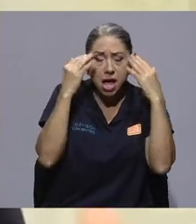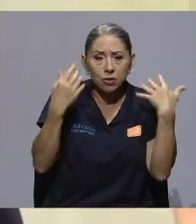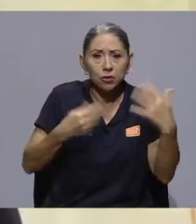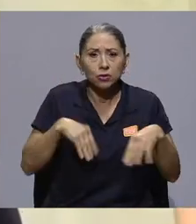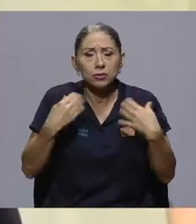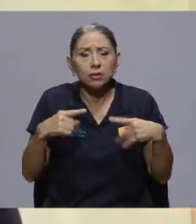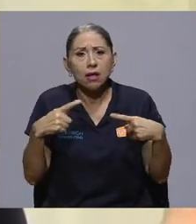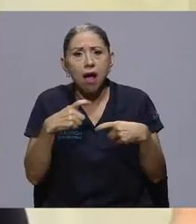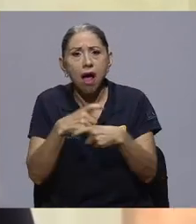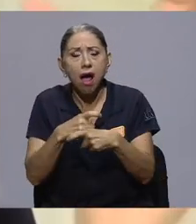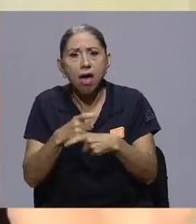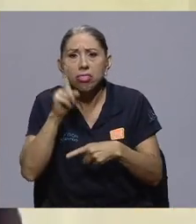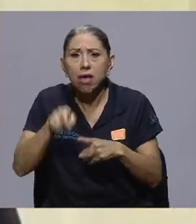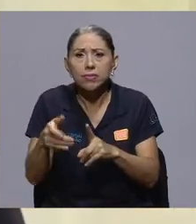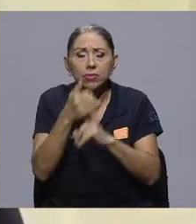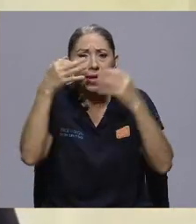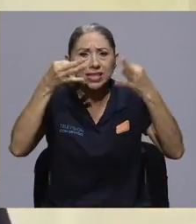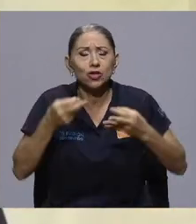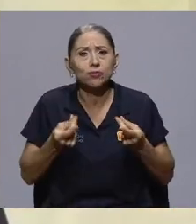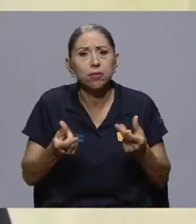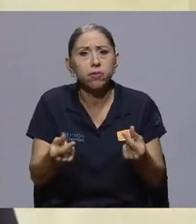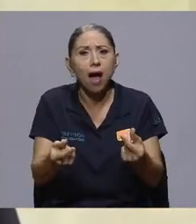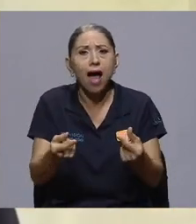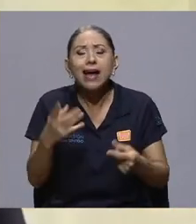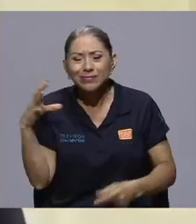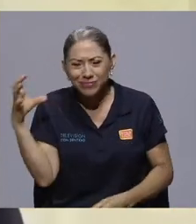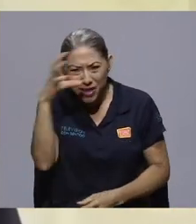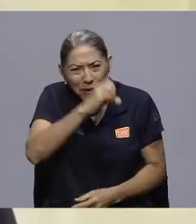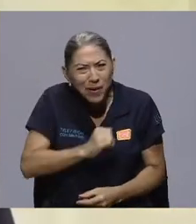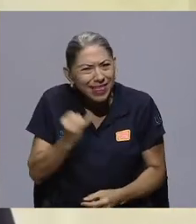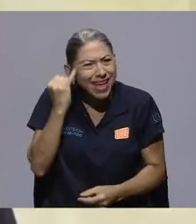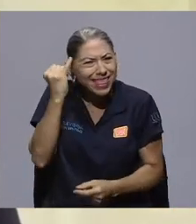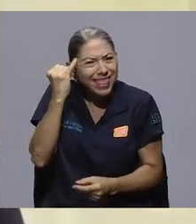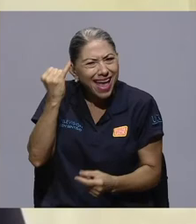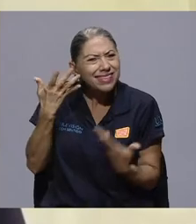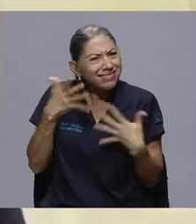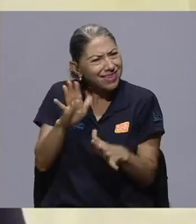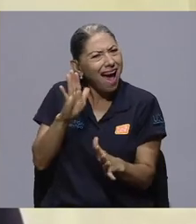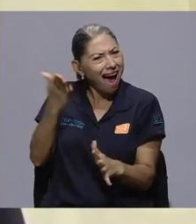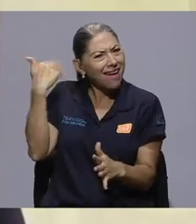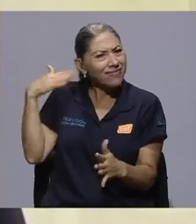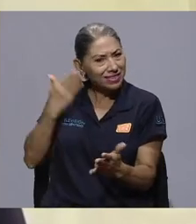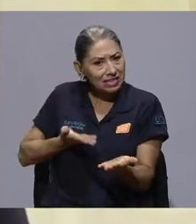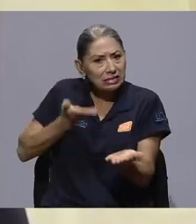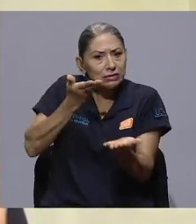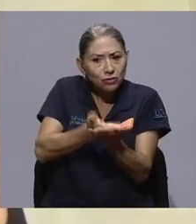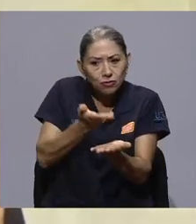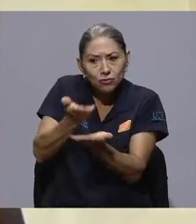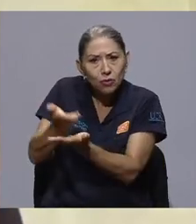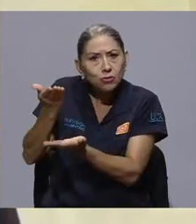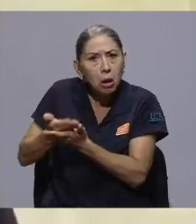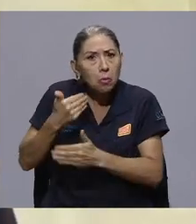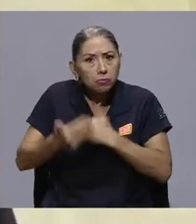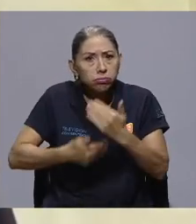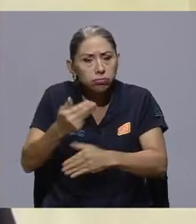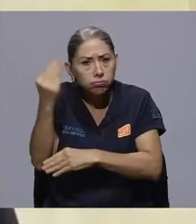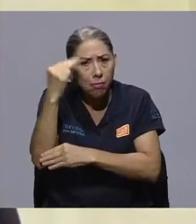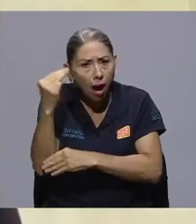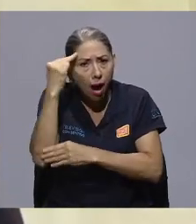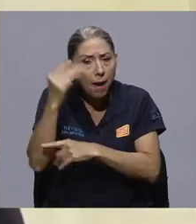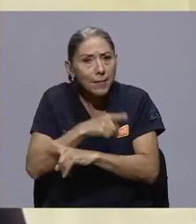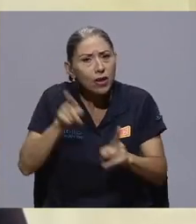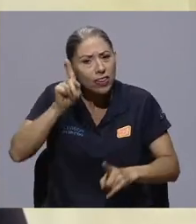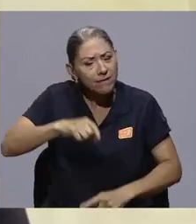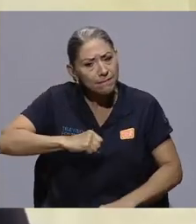decisiones, pues entonces empiezan a salir todas esas iniciativas y cosas que ya existían y por suerte han ido madurando poco a poco, pero tenemos que meterles el